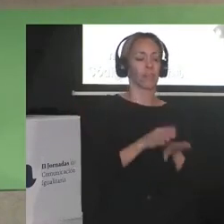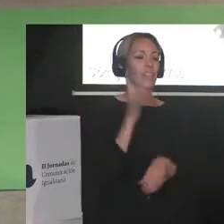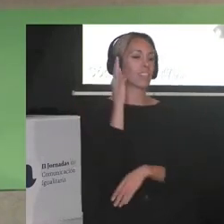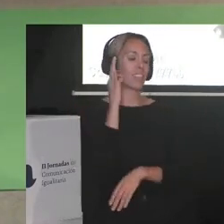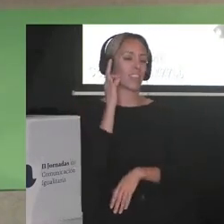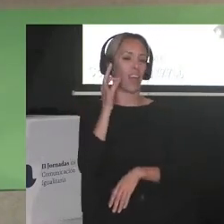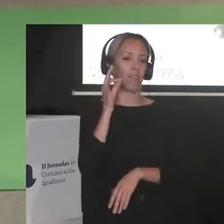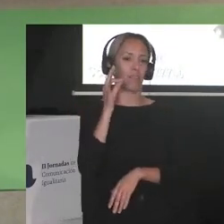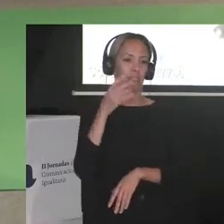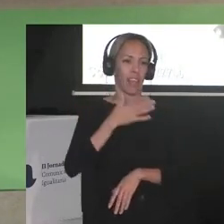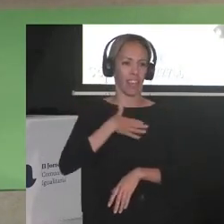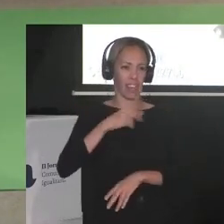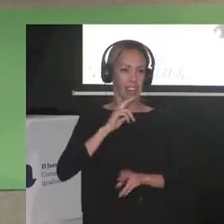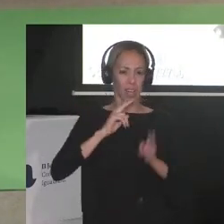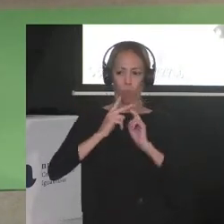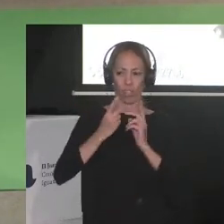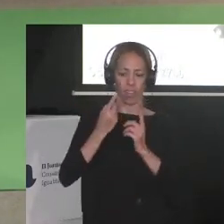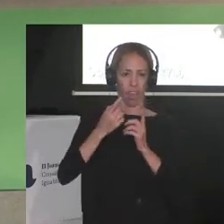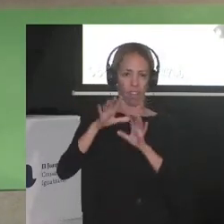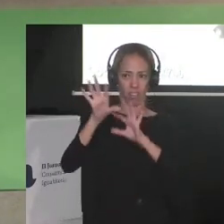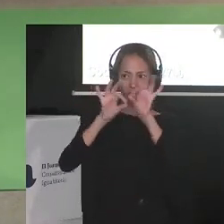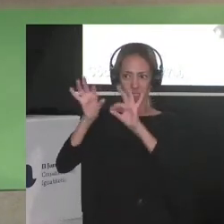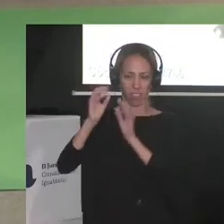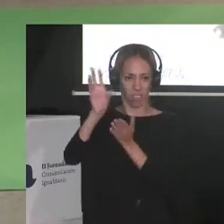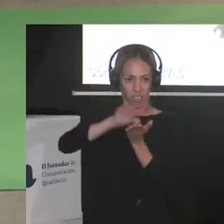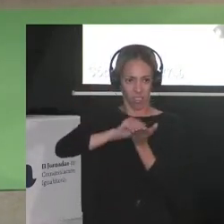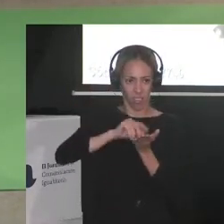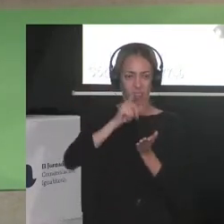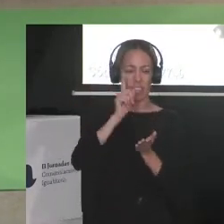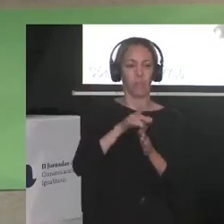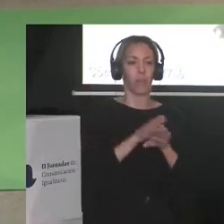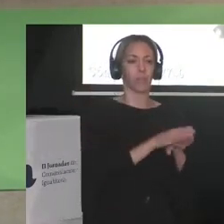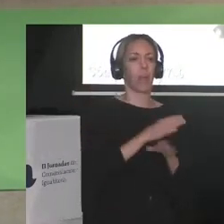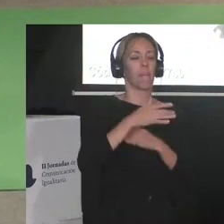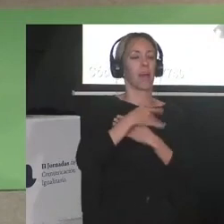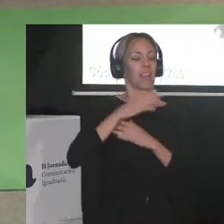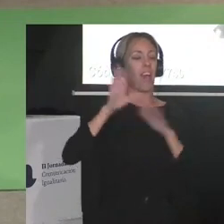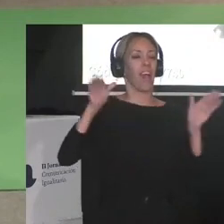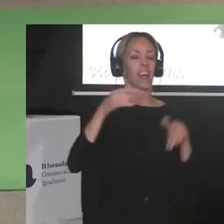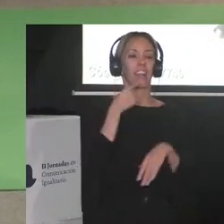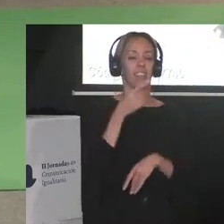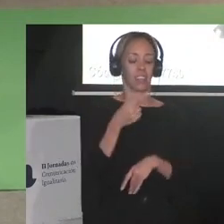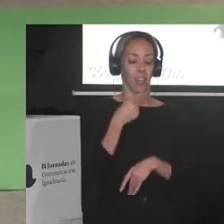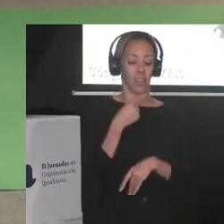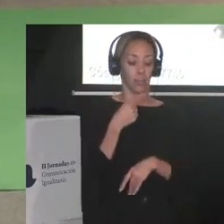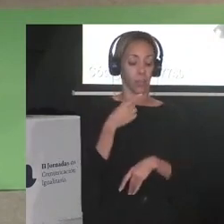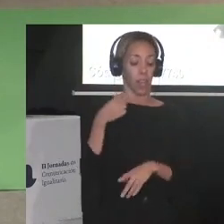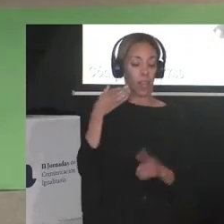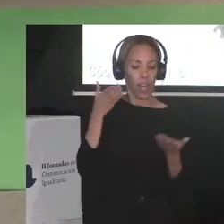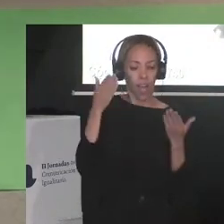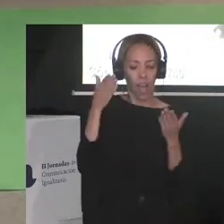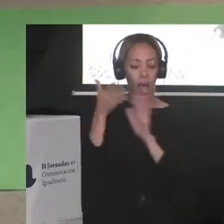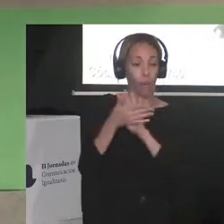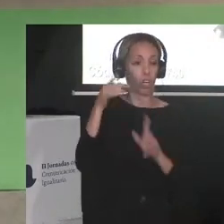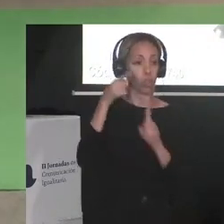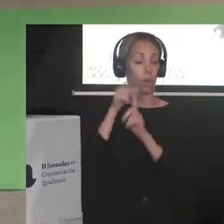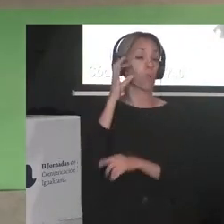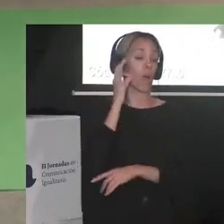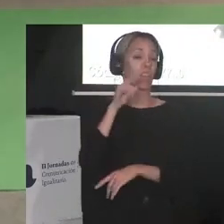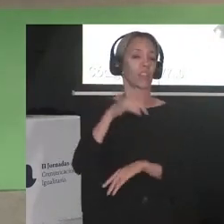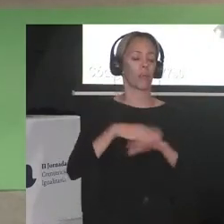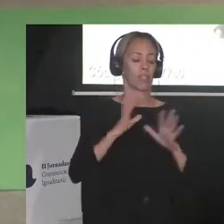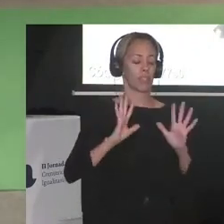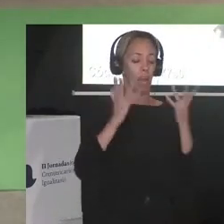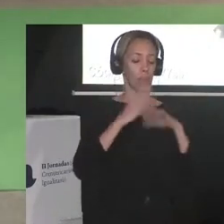literarias. María Fernanda escribió de mujeres a las que volverse monstruos la salvó de la agresión y la muerte.